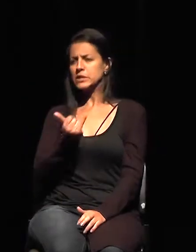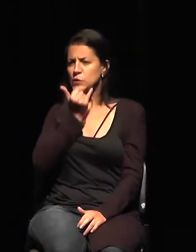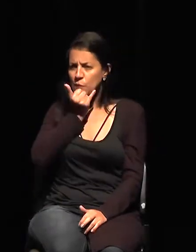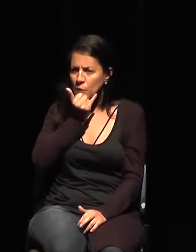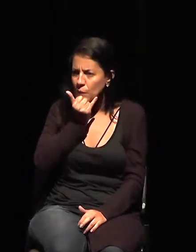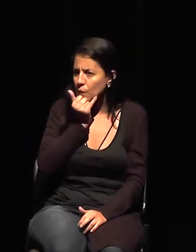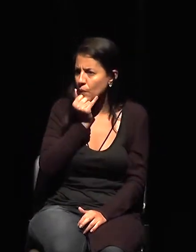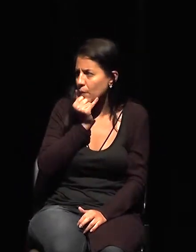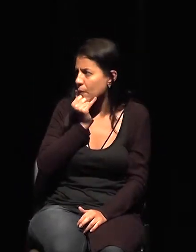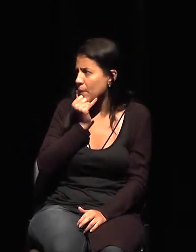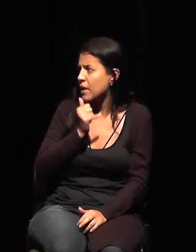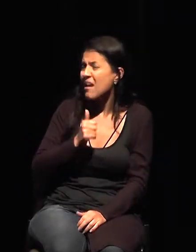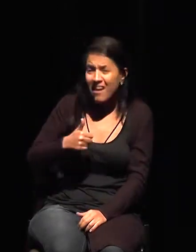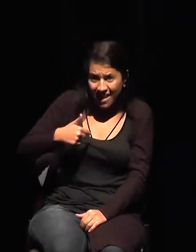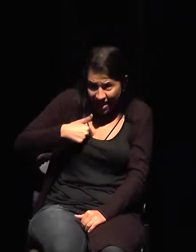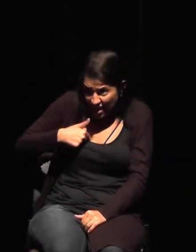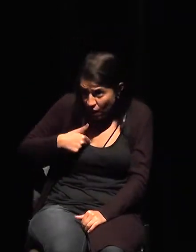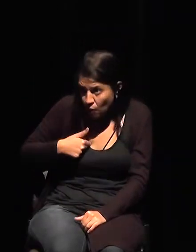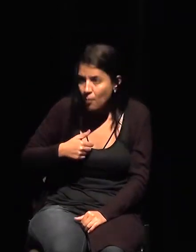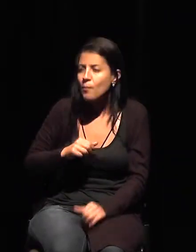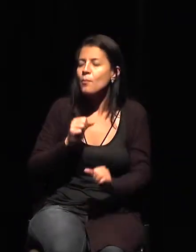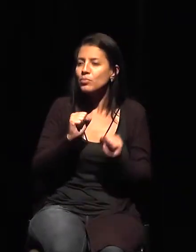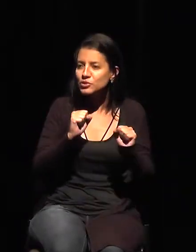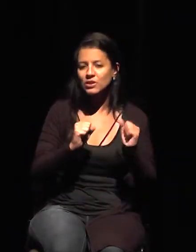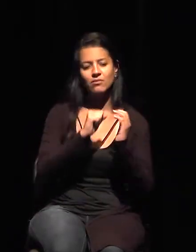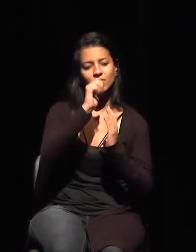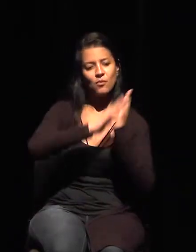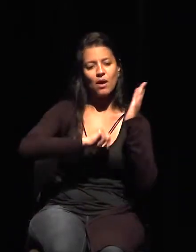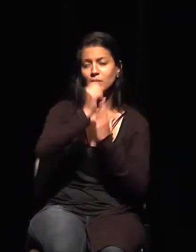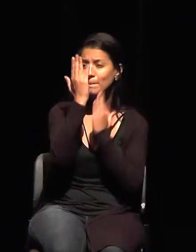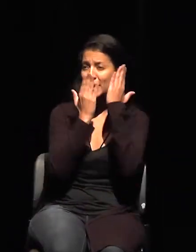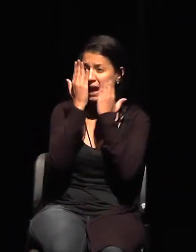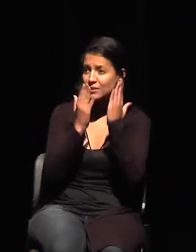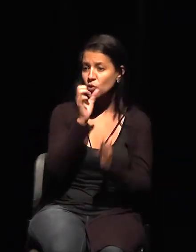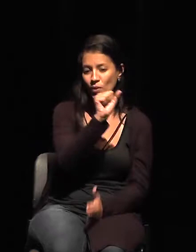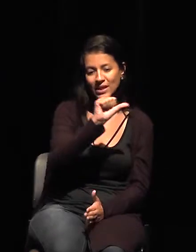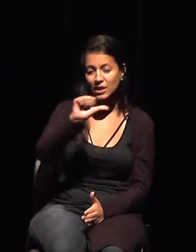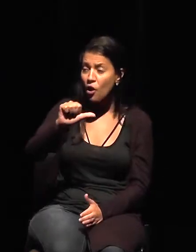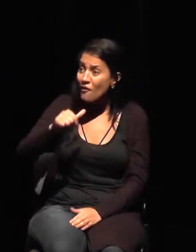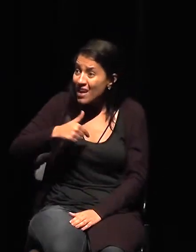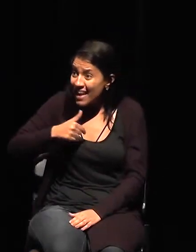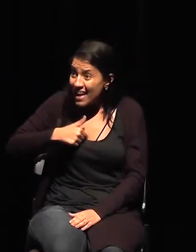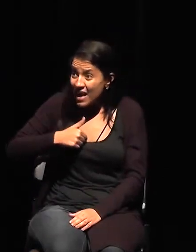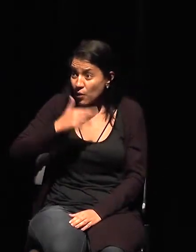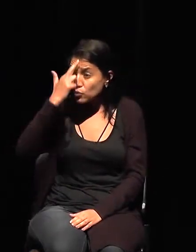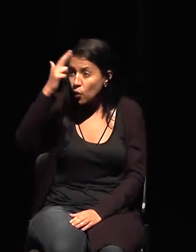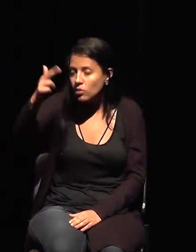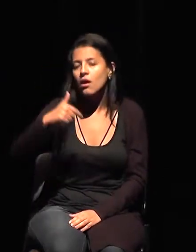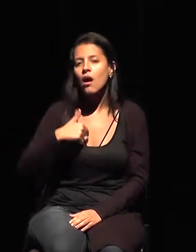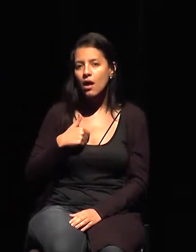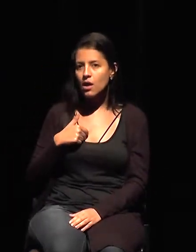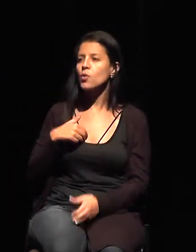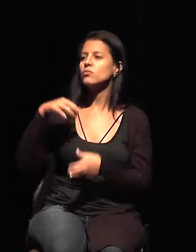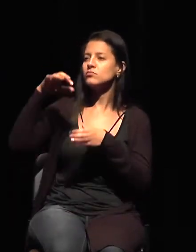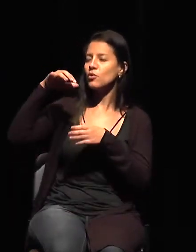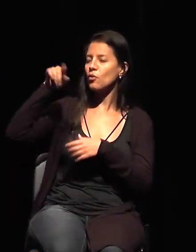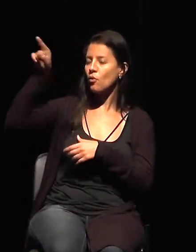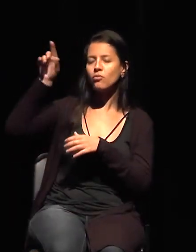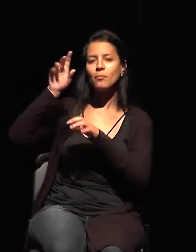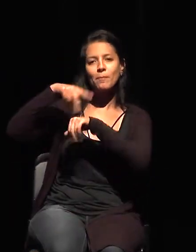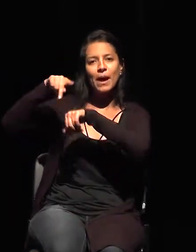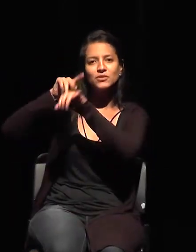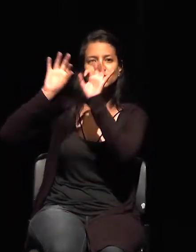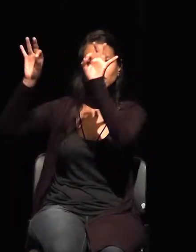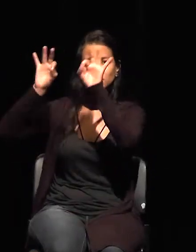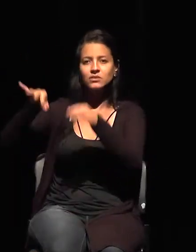de 89 obras del Picasso, yo no estaría aquí. Estaría en la Polinesia Francesa, en una piscina y vine en autobús. Y